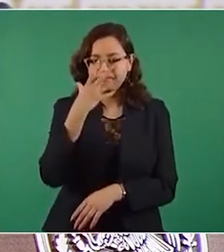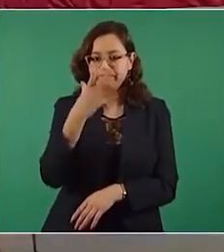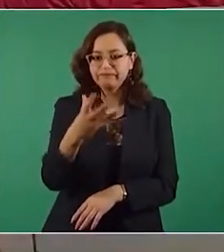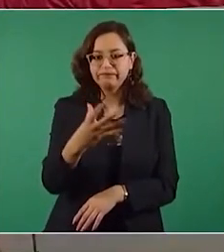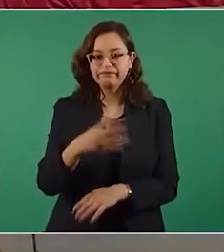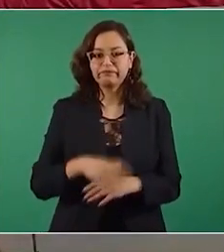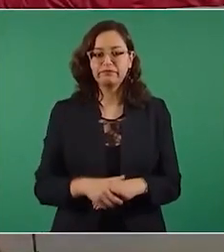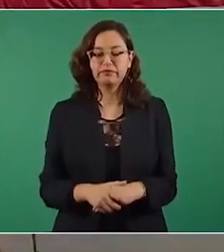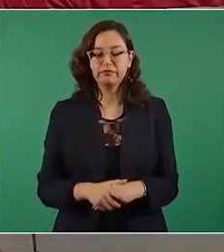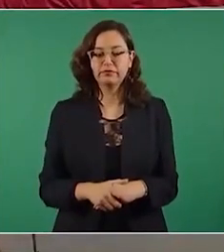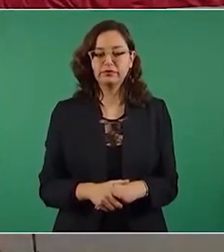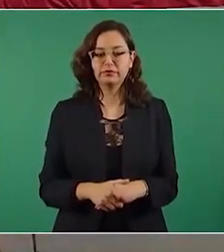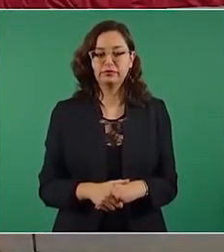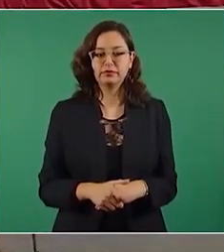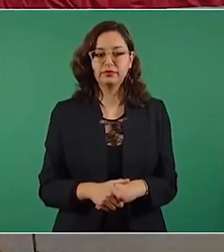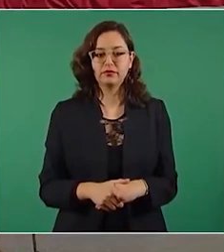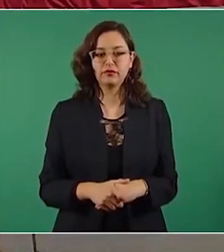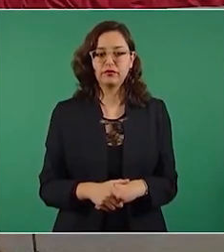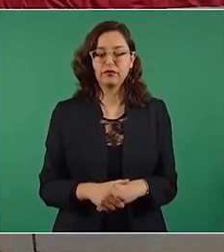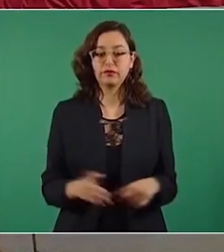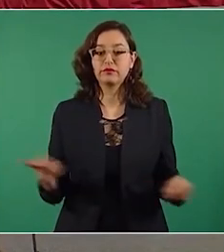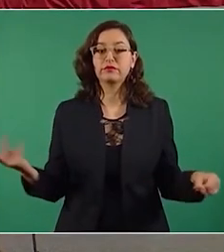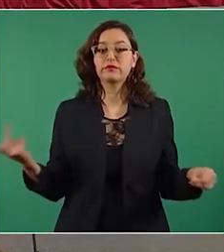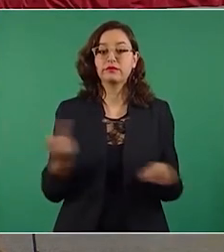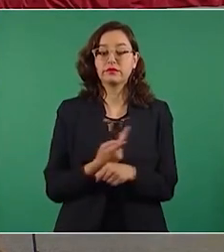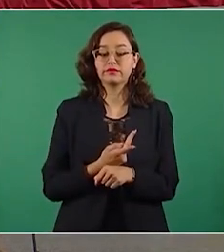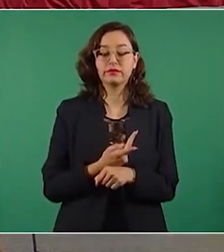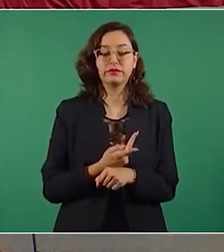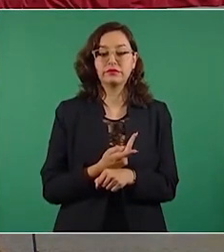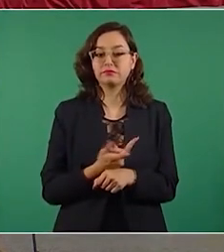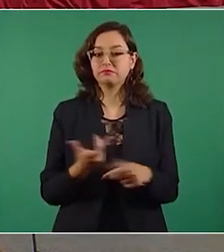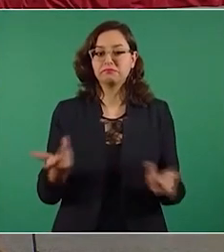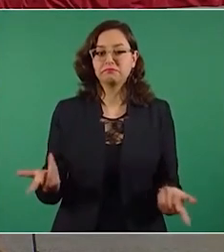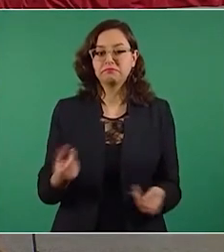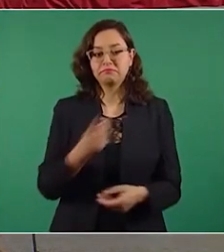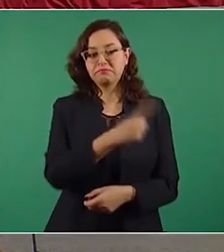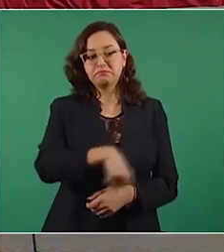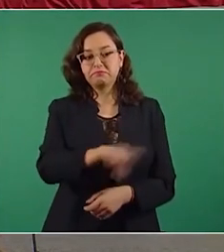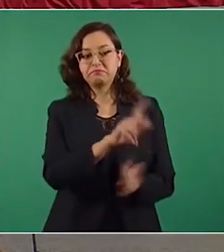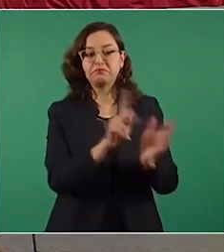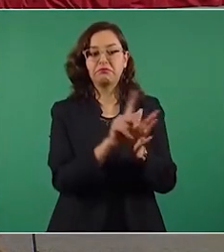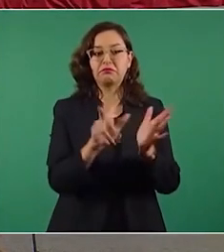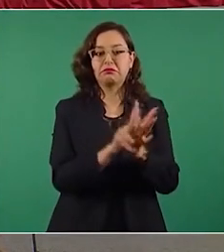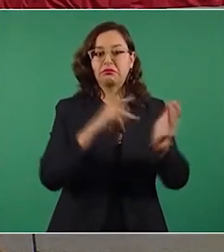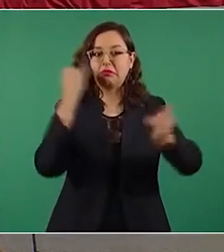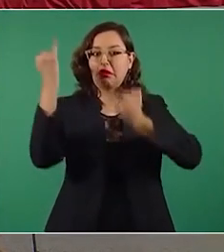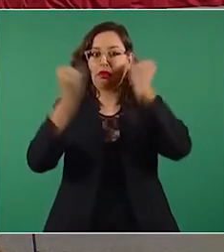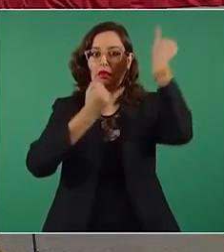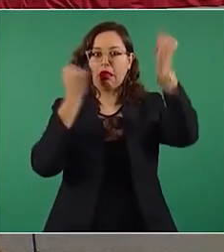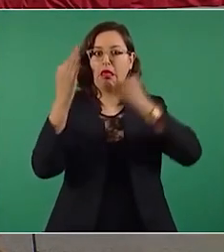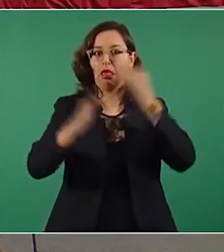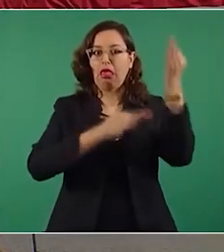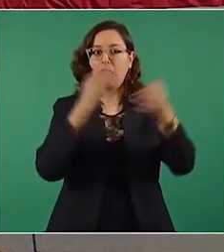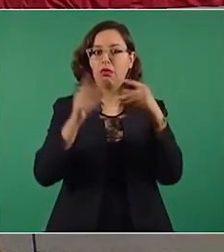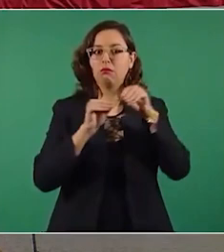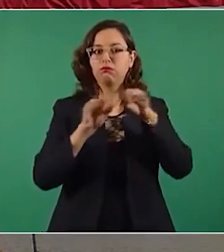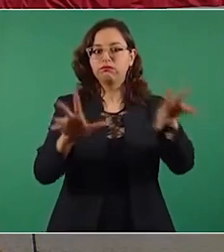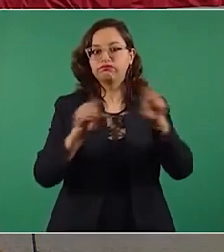esto no tiene ninguna fundamentación, nada.